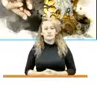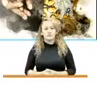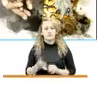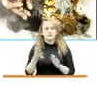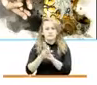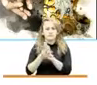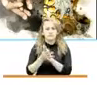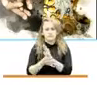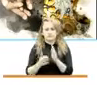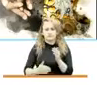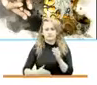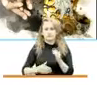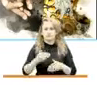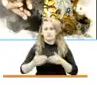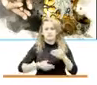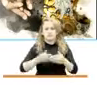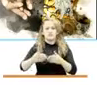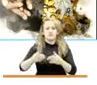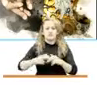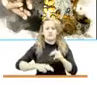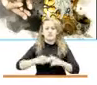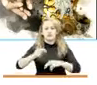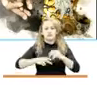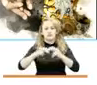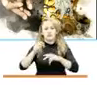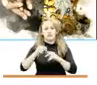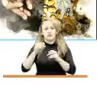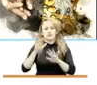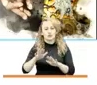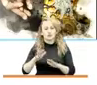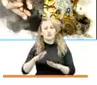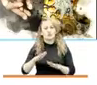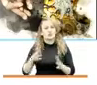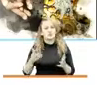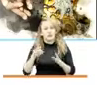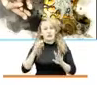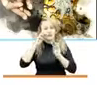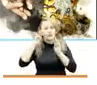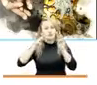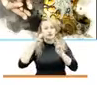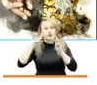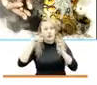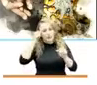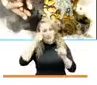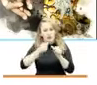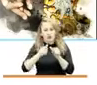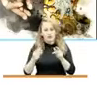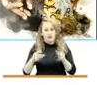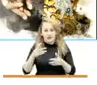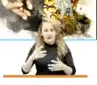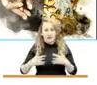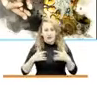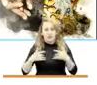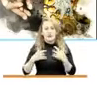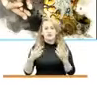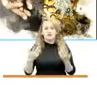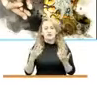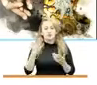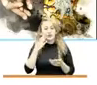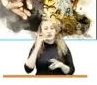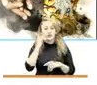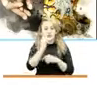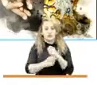avanzado de gran manera, como es la construcción física del Museo de Memoria de las Víctimas, que será inaugurado el año